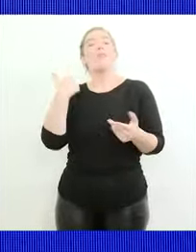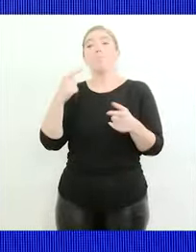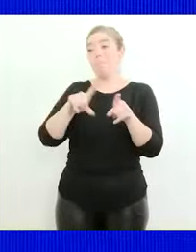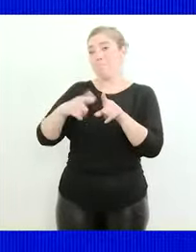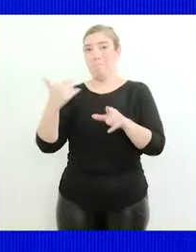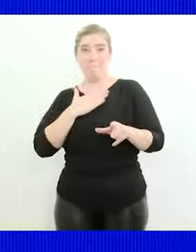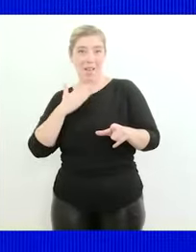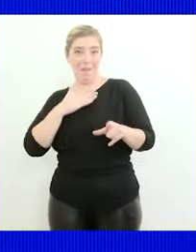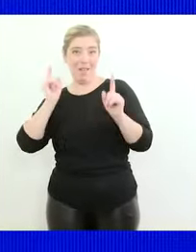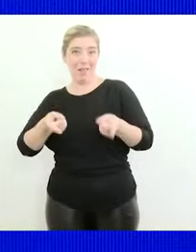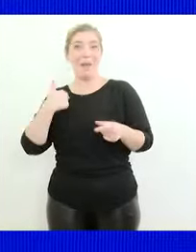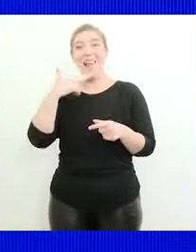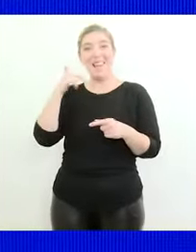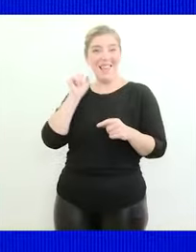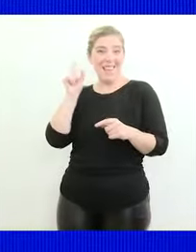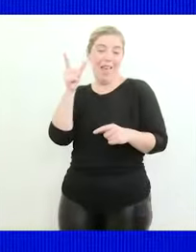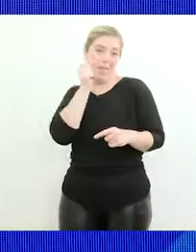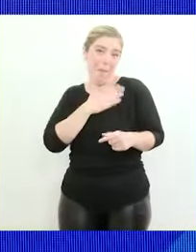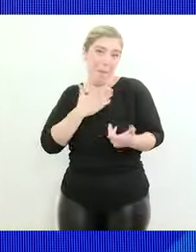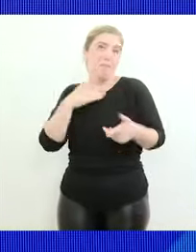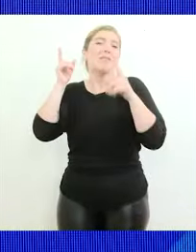mi hermana digamos su hija también